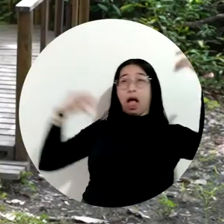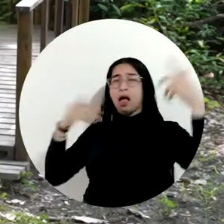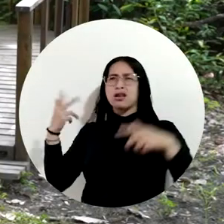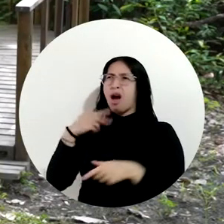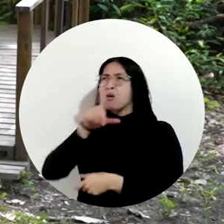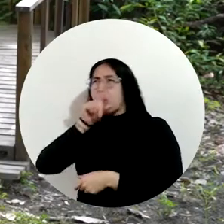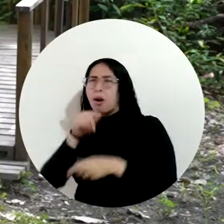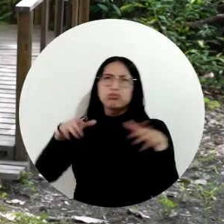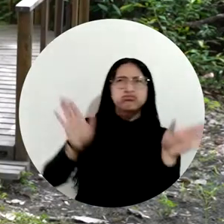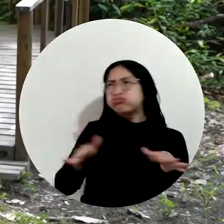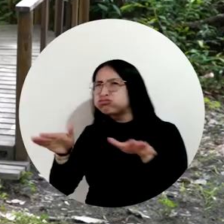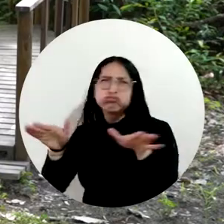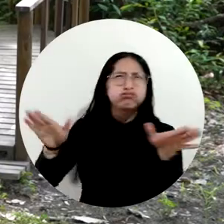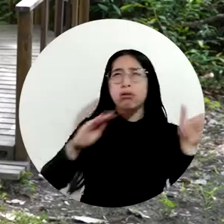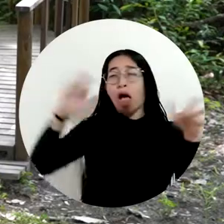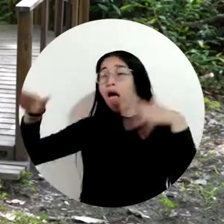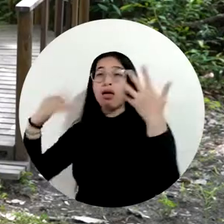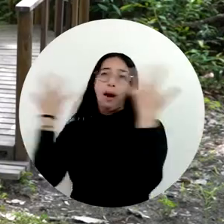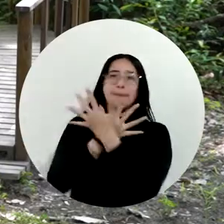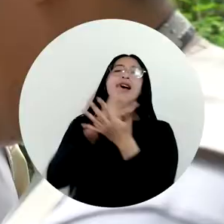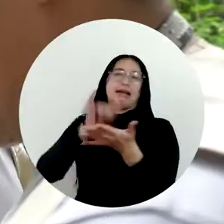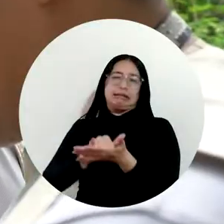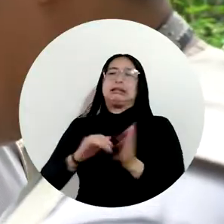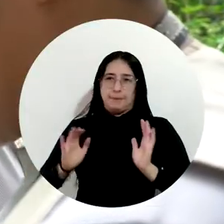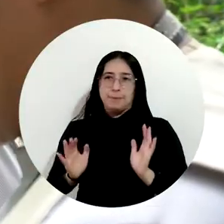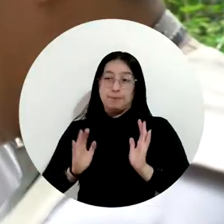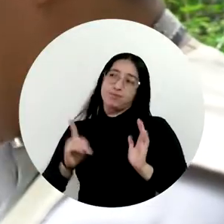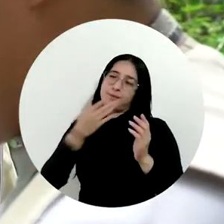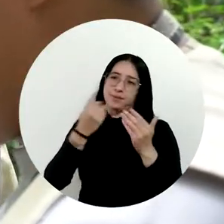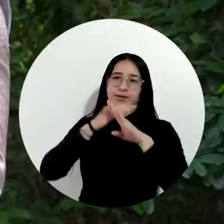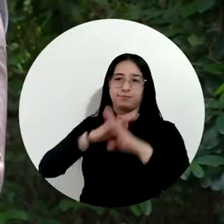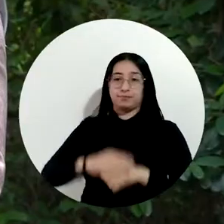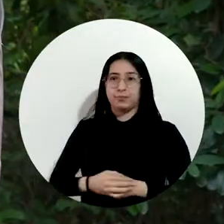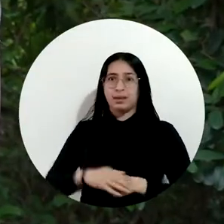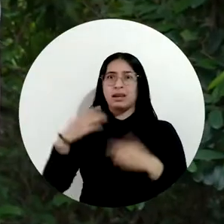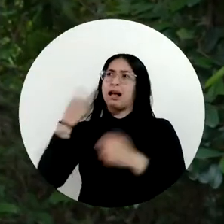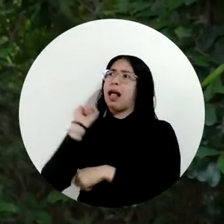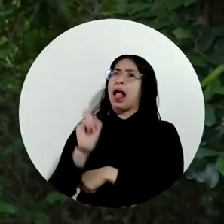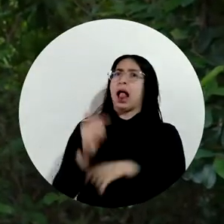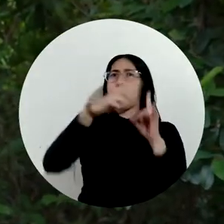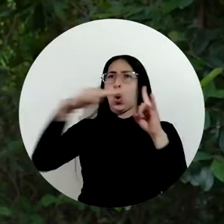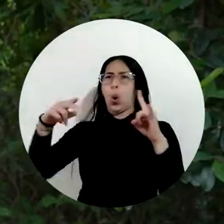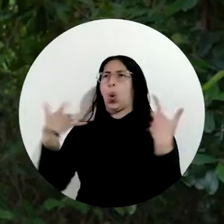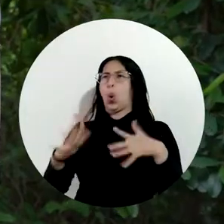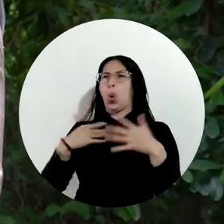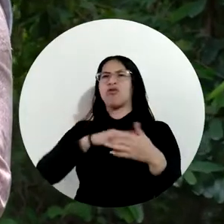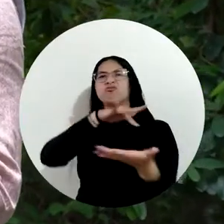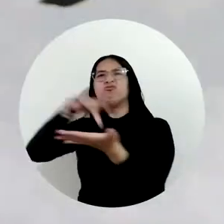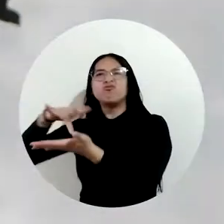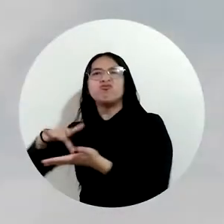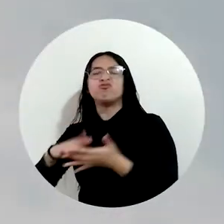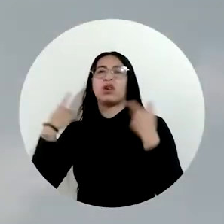contaminación lumínica, haciendo que muchas de estas pierdan el rumbo. Durante cuatro años, Unimagdalena ha participado en esta actividad que se